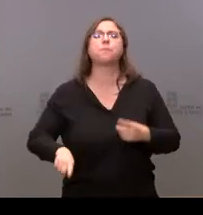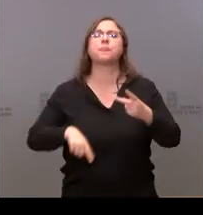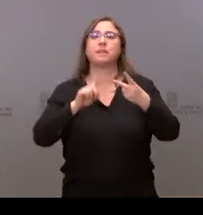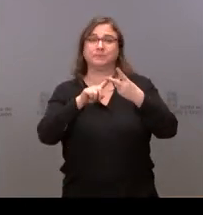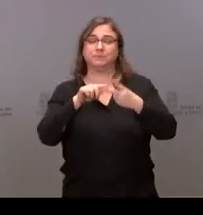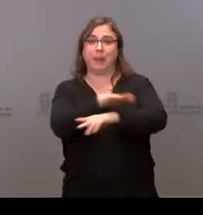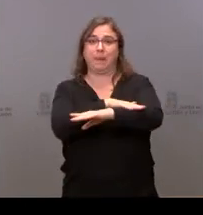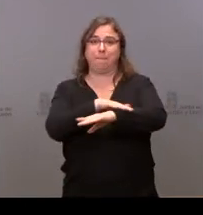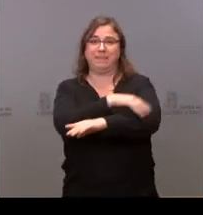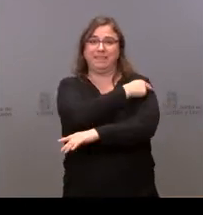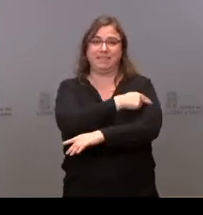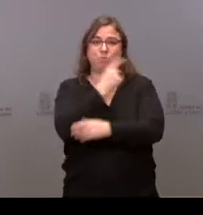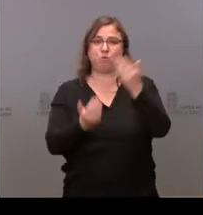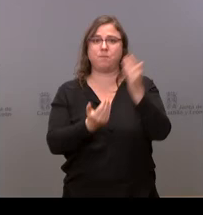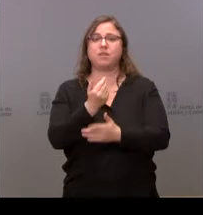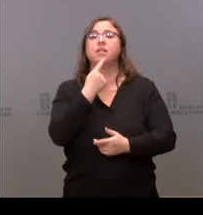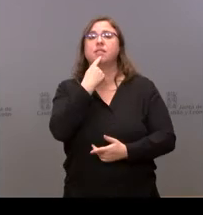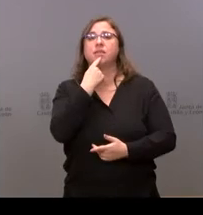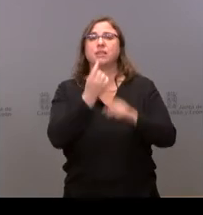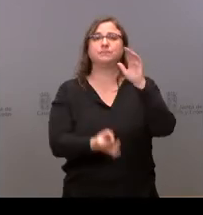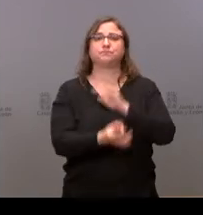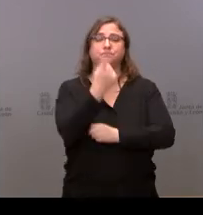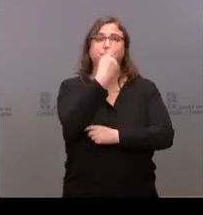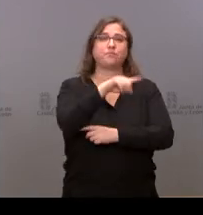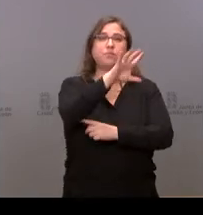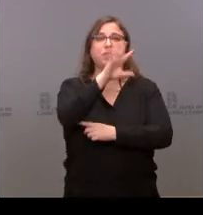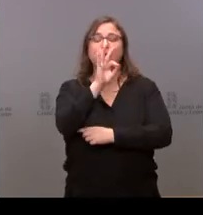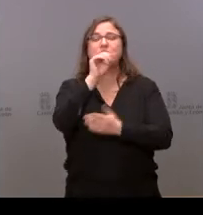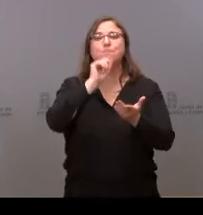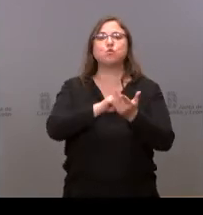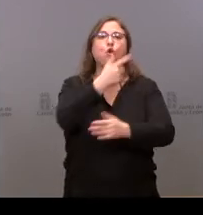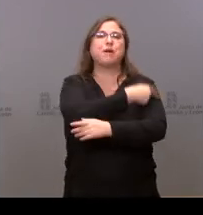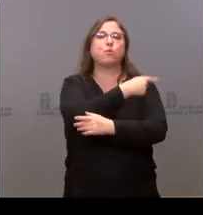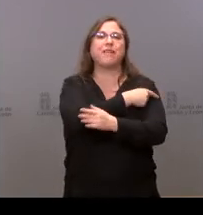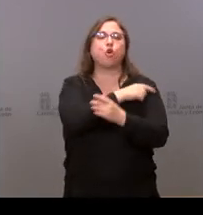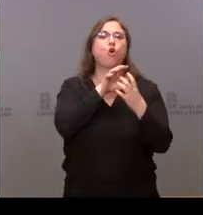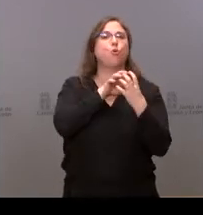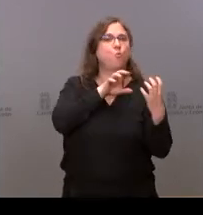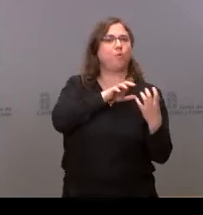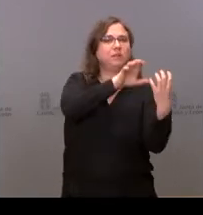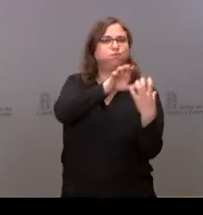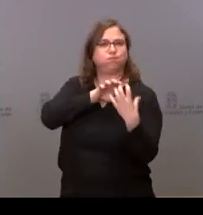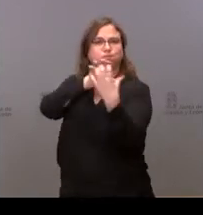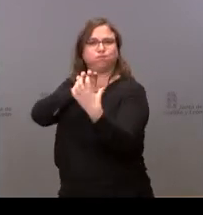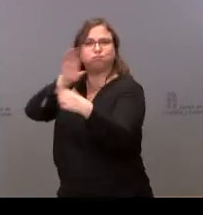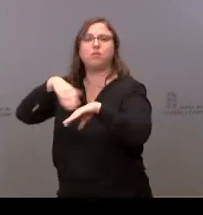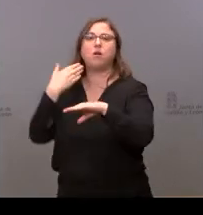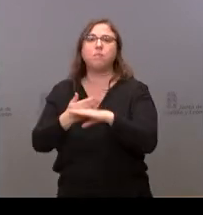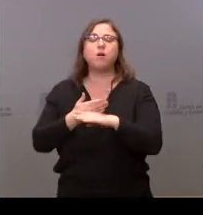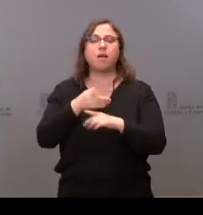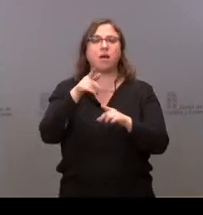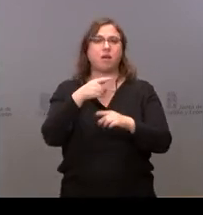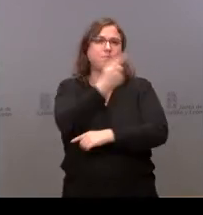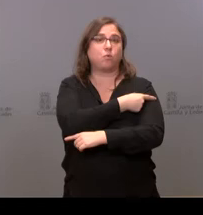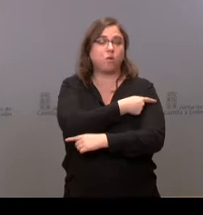mañana que se iban a distribuir 150 puntos de vacunación móviles en España no sé si les han informado ya cuánto les puede corresponder a